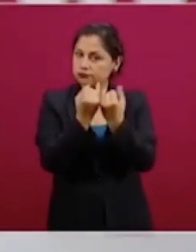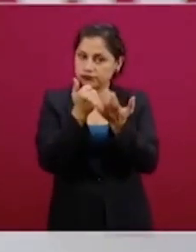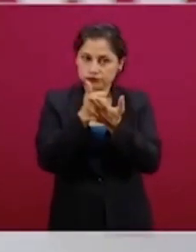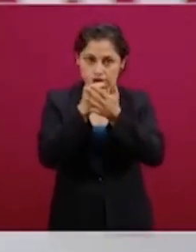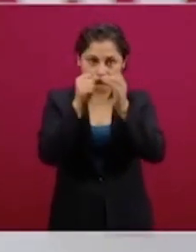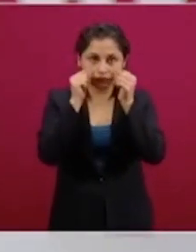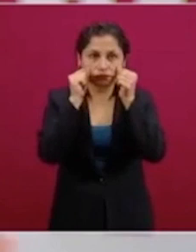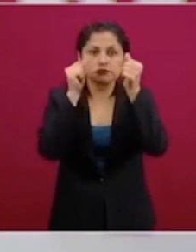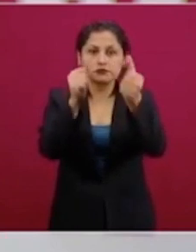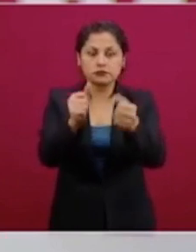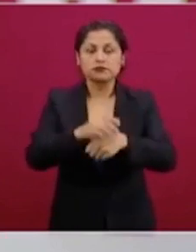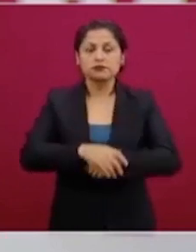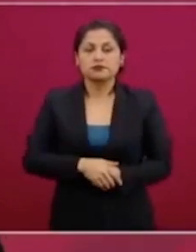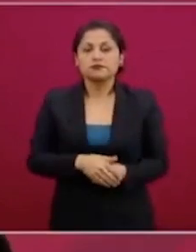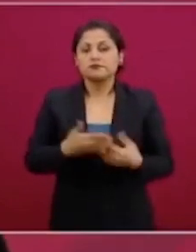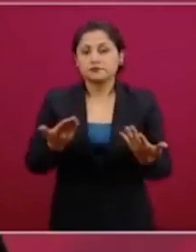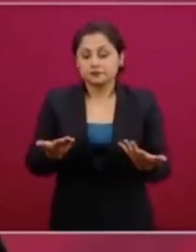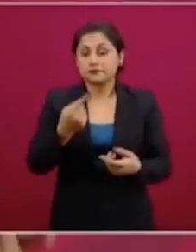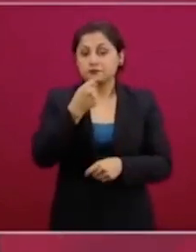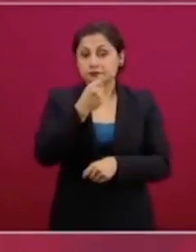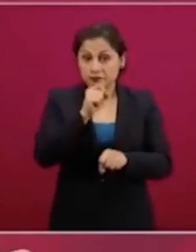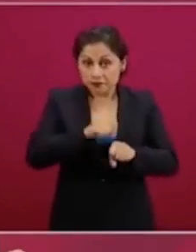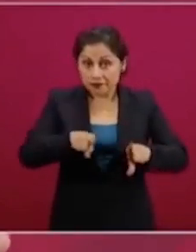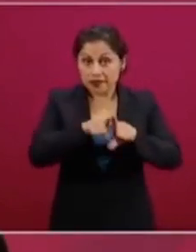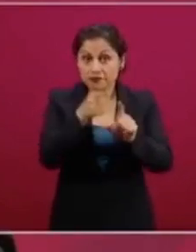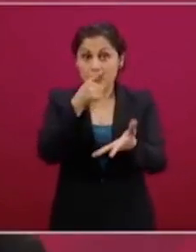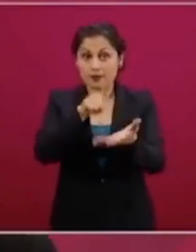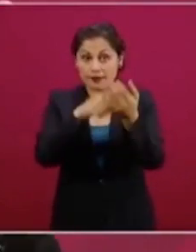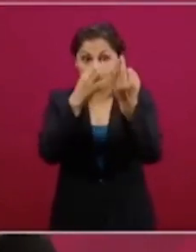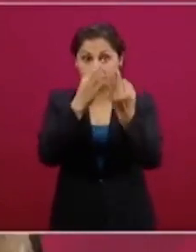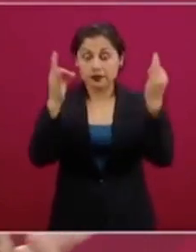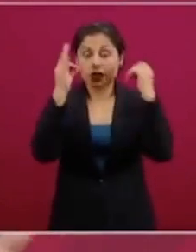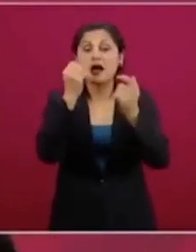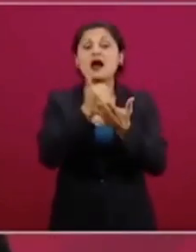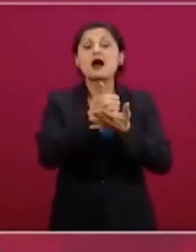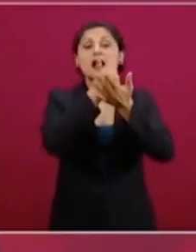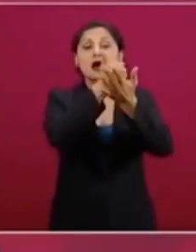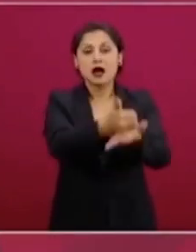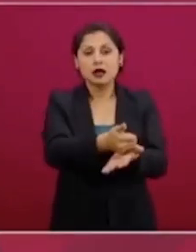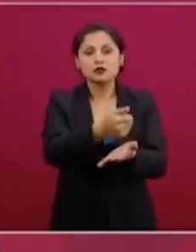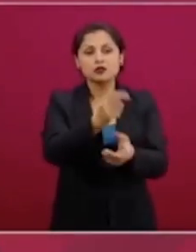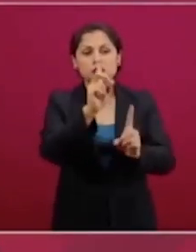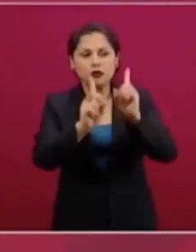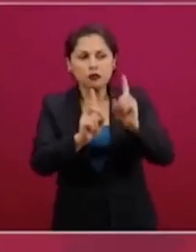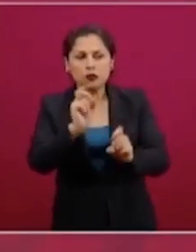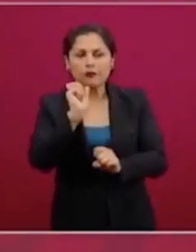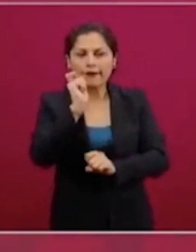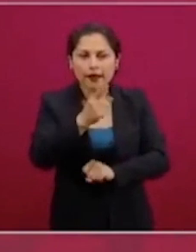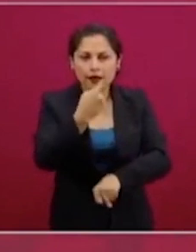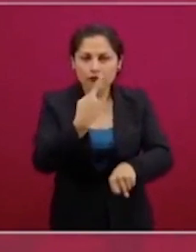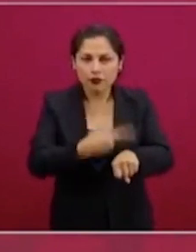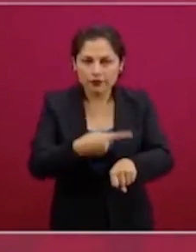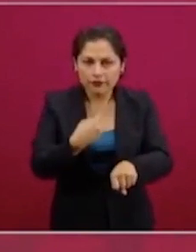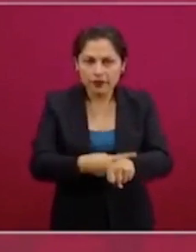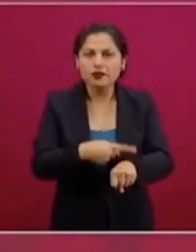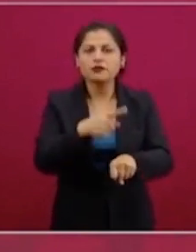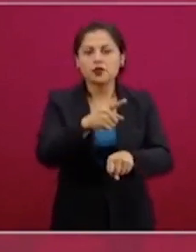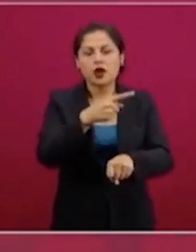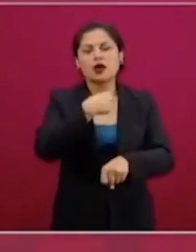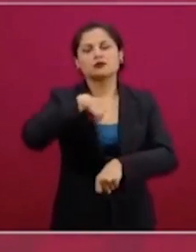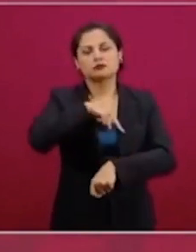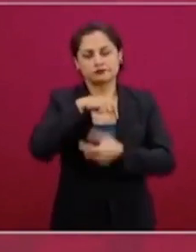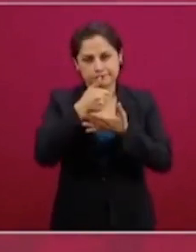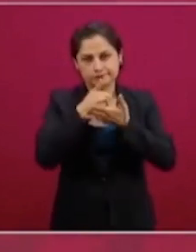es decir, que las ventanillas de salud sigan funcionando, el seguimiento de casos y el apoyo cuando nos piden la intervención directa por cualquier